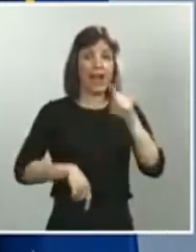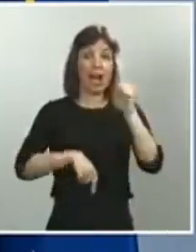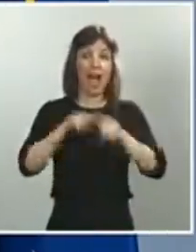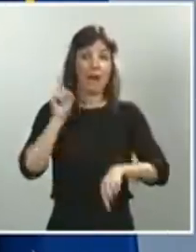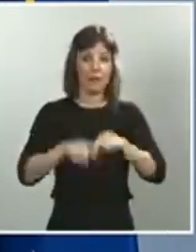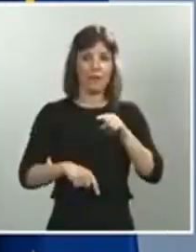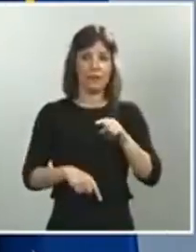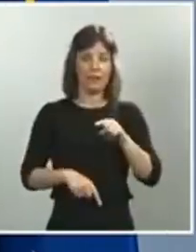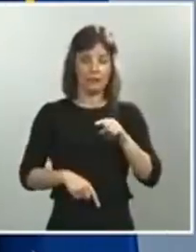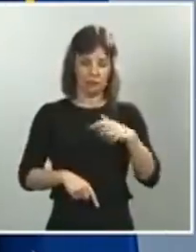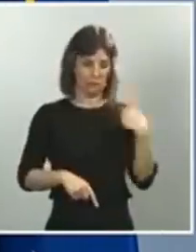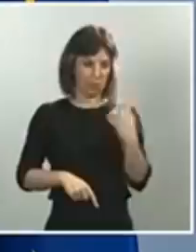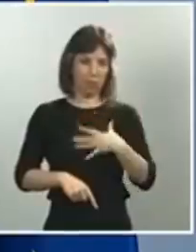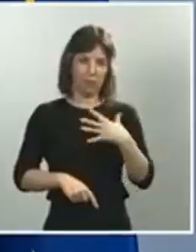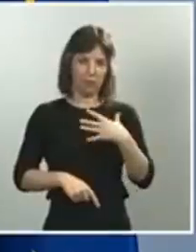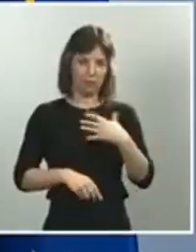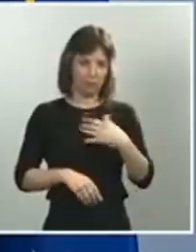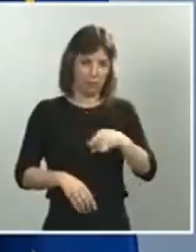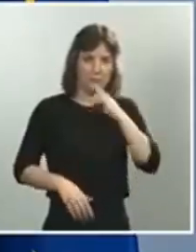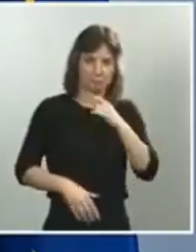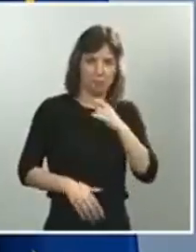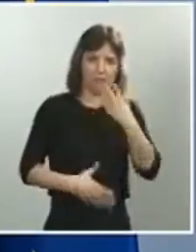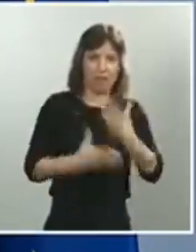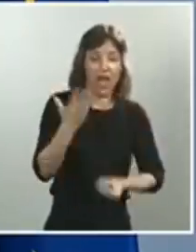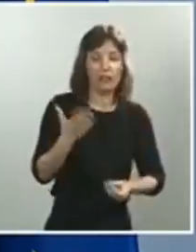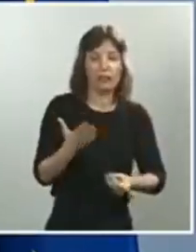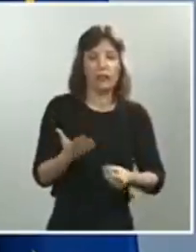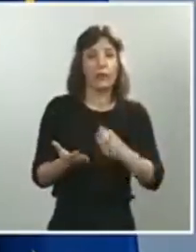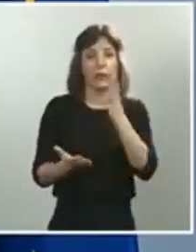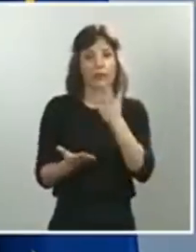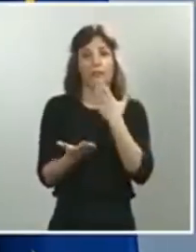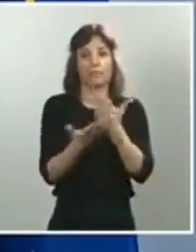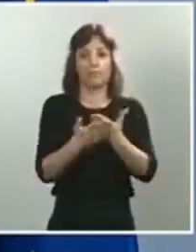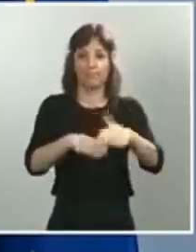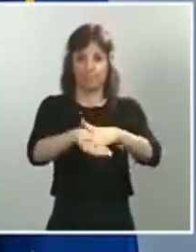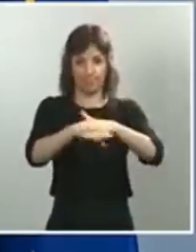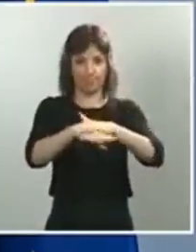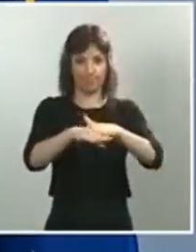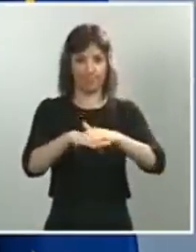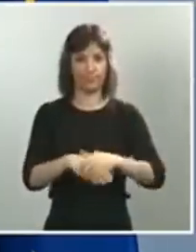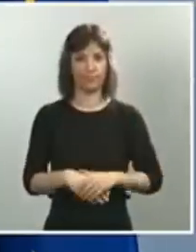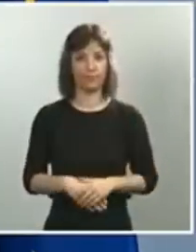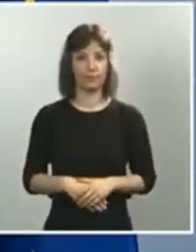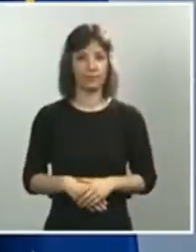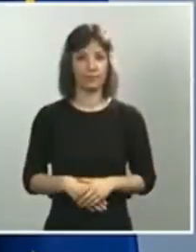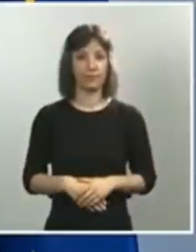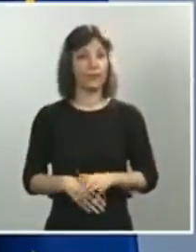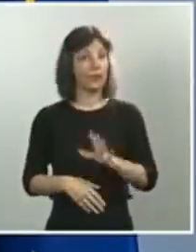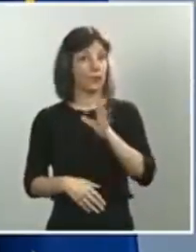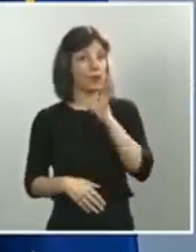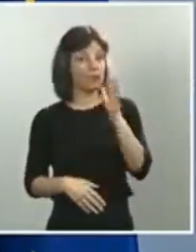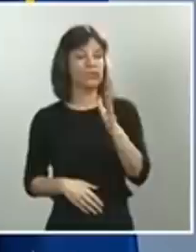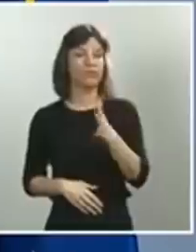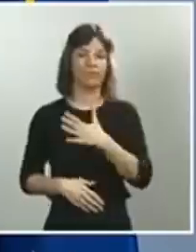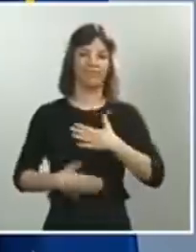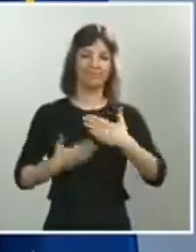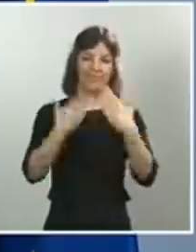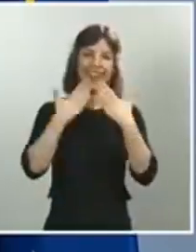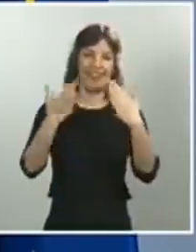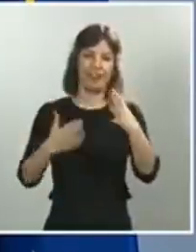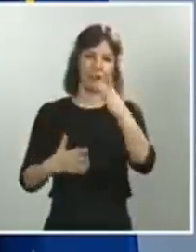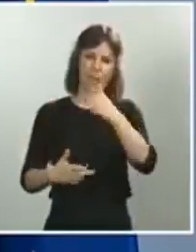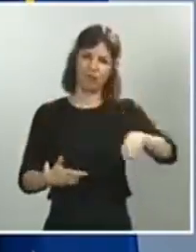las cosas y por eso os estamos pidiendo perdón. Y también por eso os queremos dar las gracias por lo que habéis demostrado.